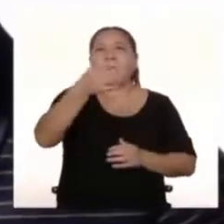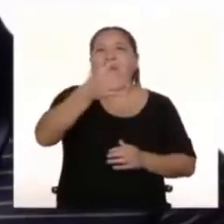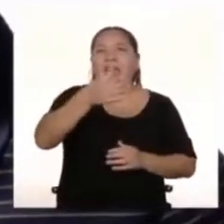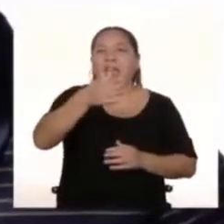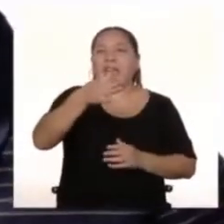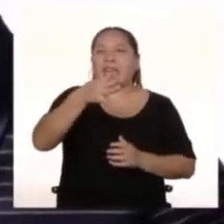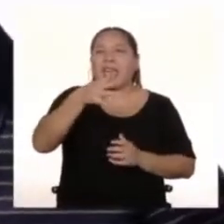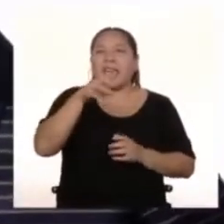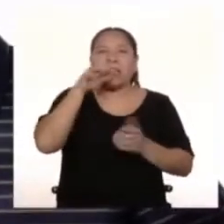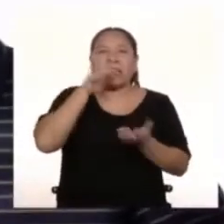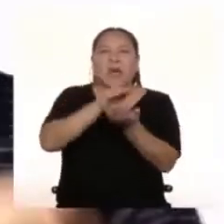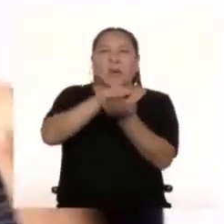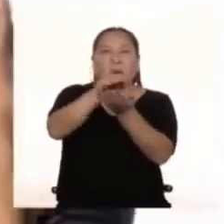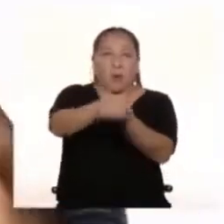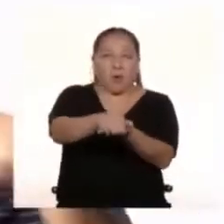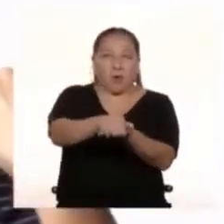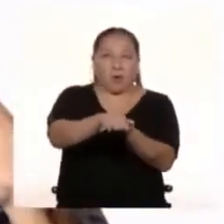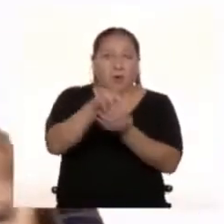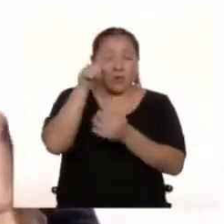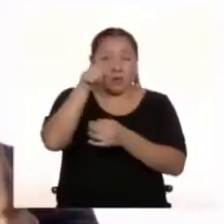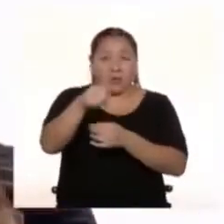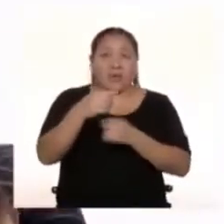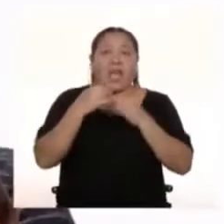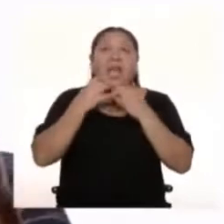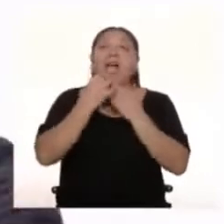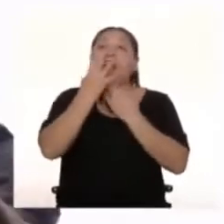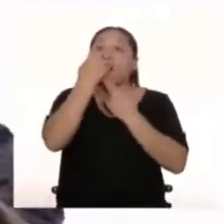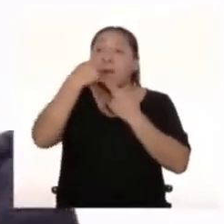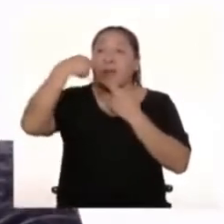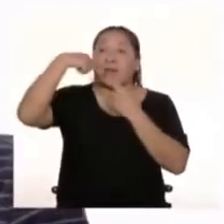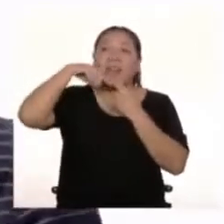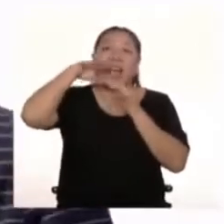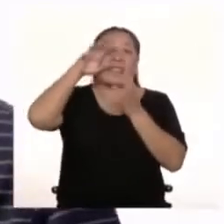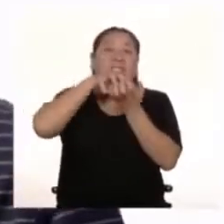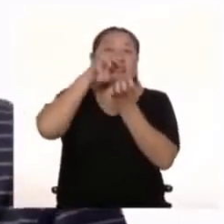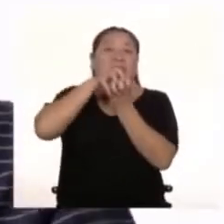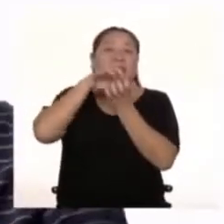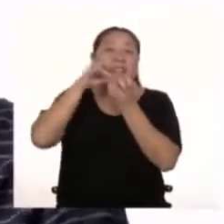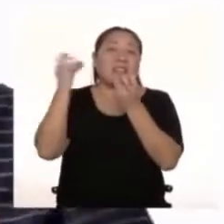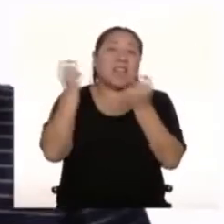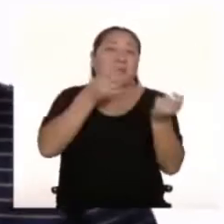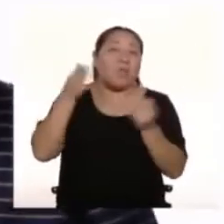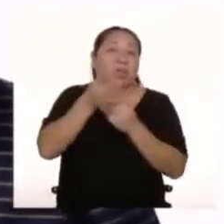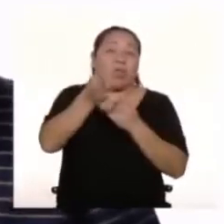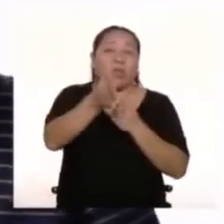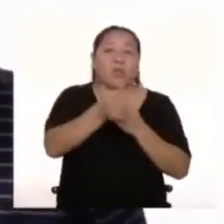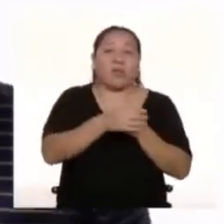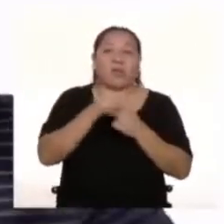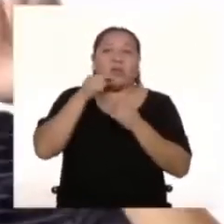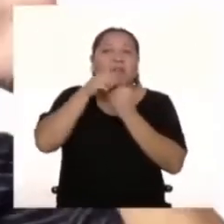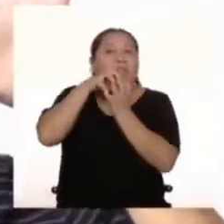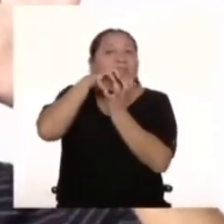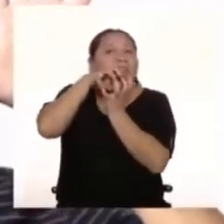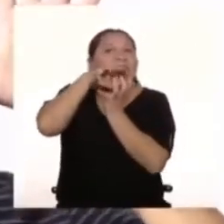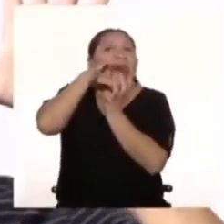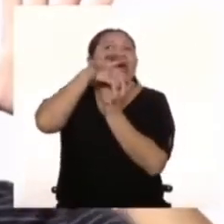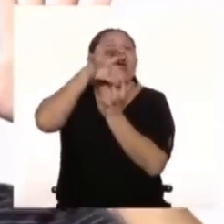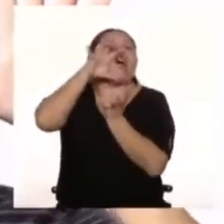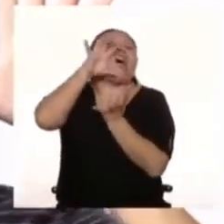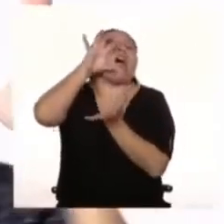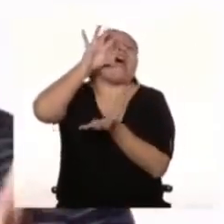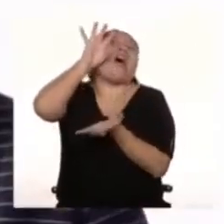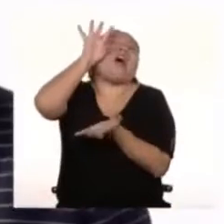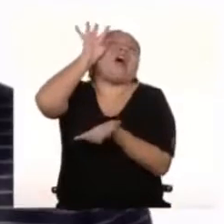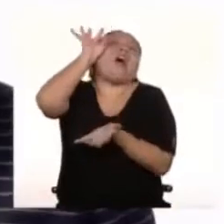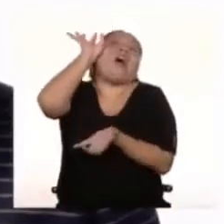¿Acaso no saben que el pejezapo tiene en su boca el ataque más veloz de la naturaleza? ¿O que esta puede expandirse 12 veces